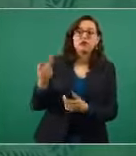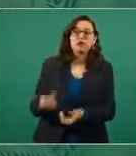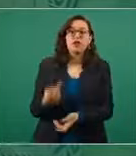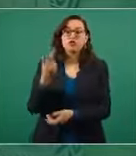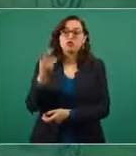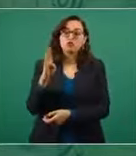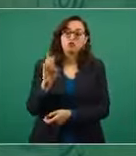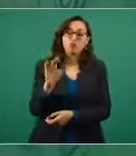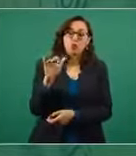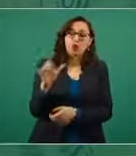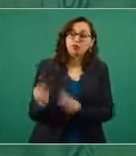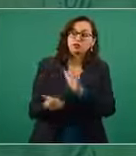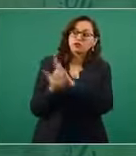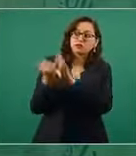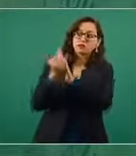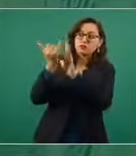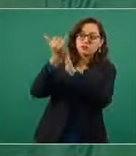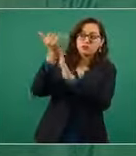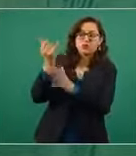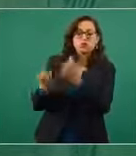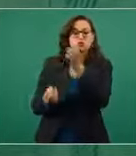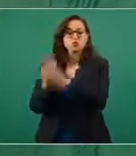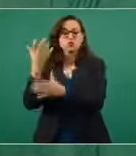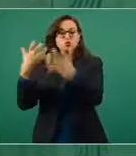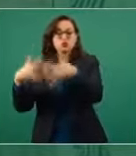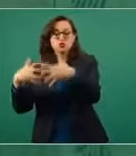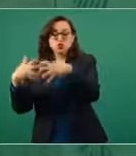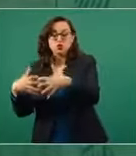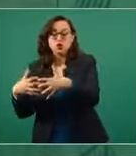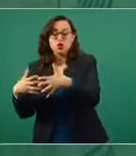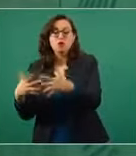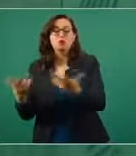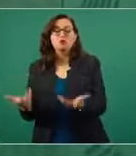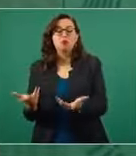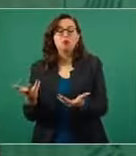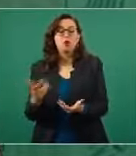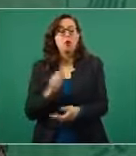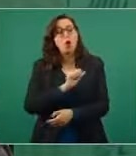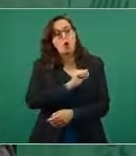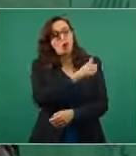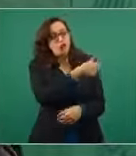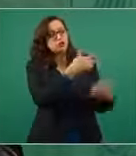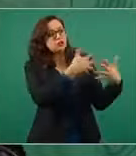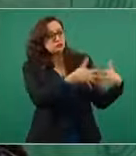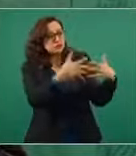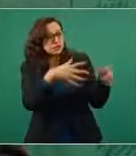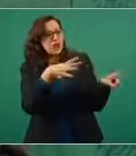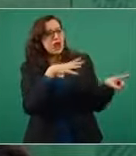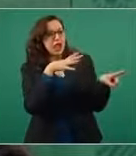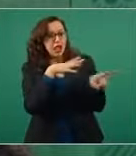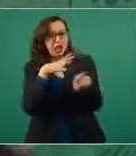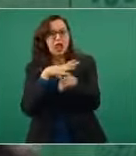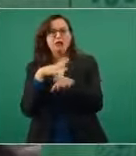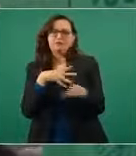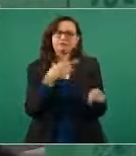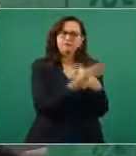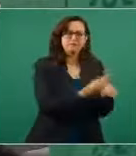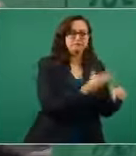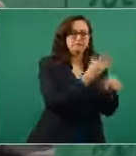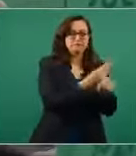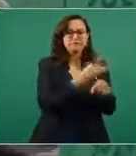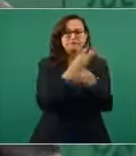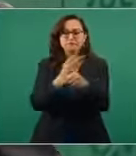y otras actividades. Yo tengo como propósito que en el 23 vamos a dejar